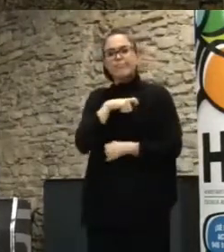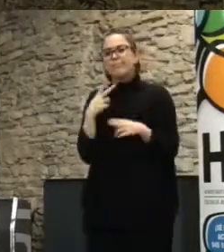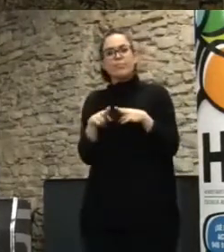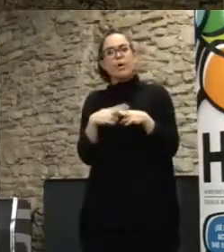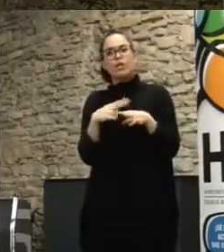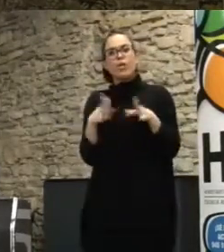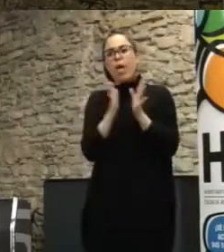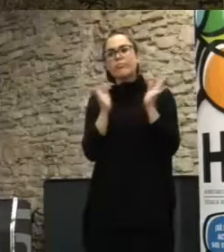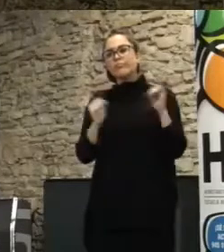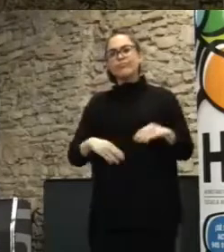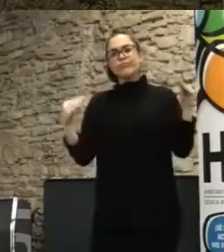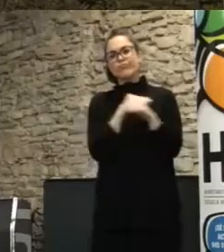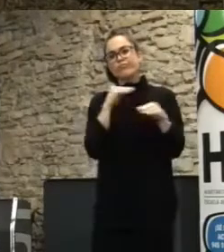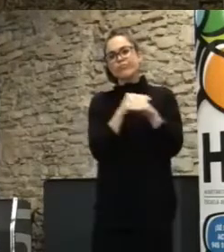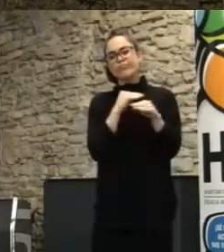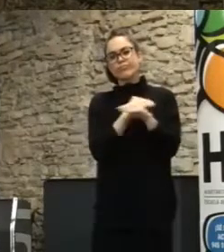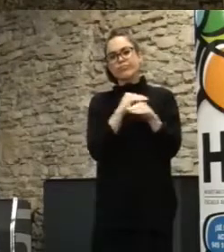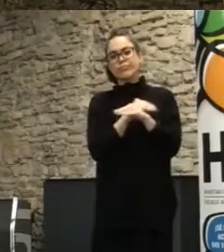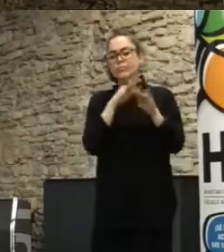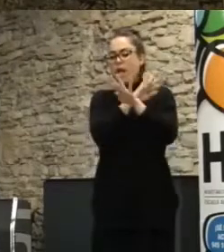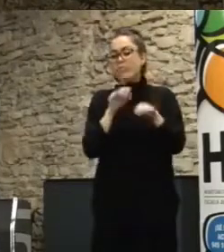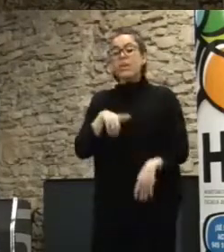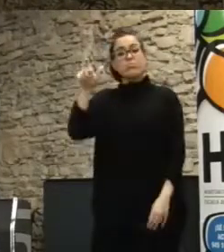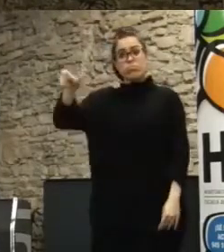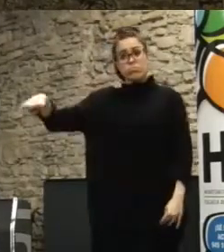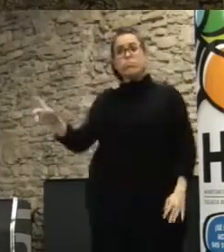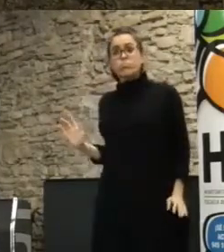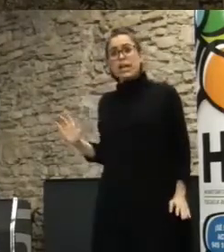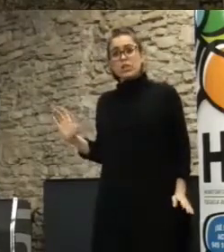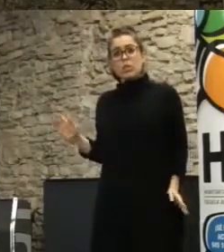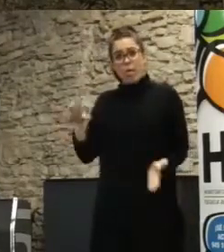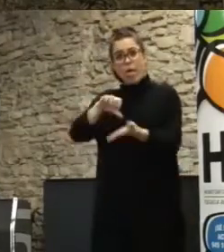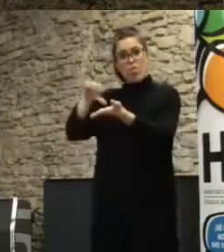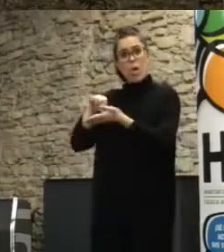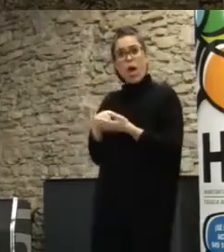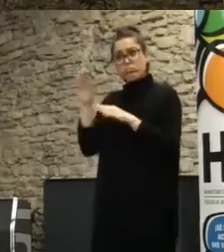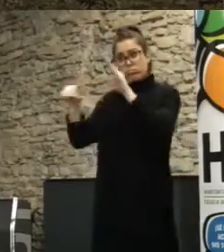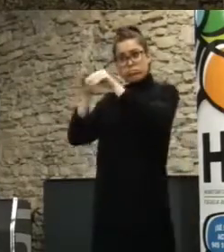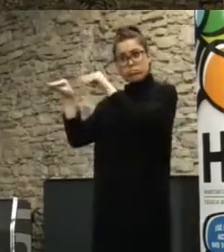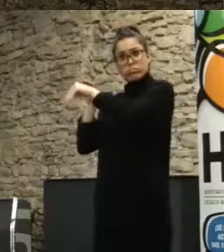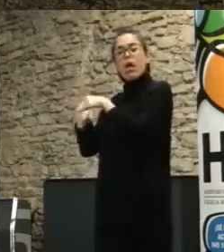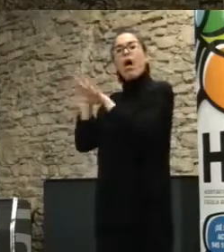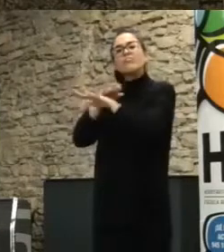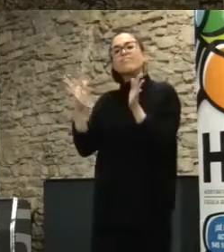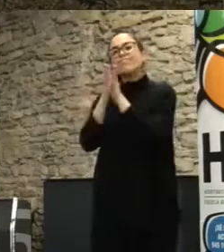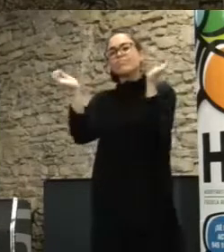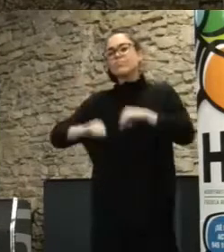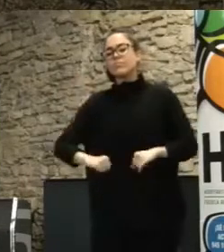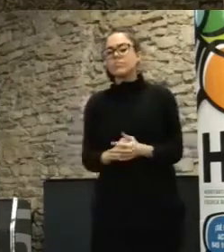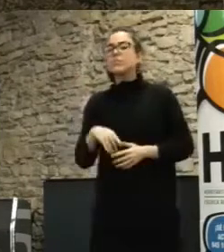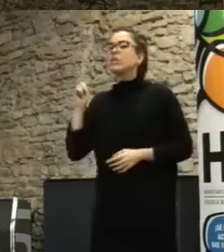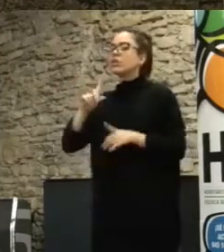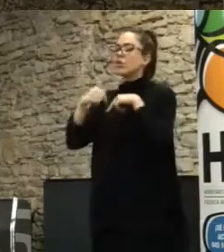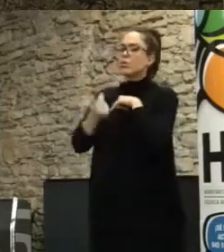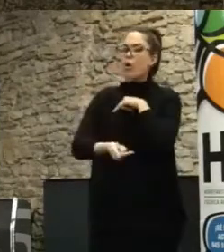y llegaron a la conclusión que la ciudadanía sí se iba a poner de acuerdo. El siguiente paso fue este, que es mucho más potente, que es la Citizens